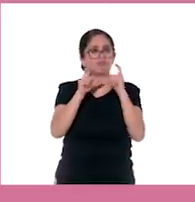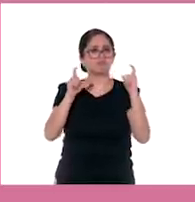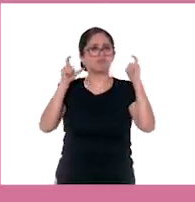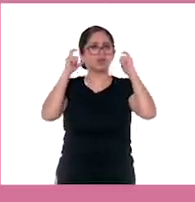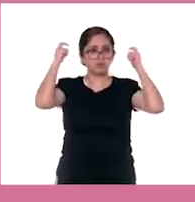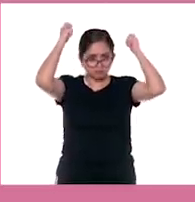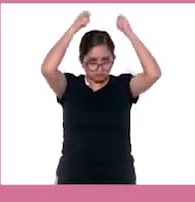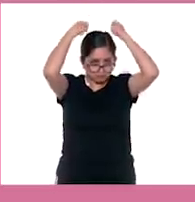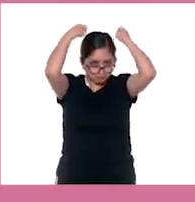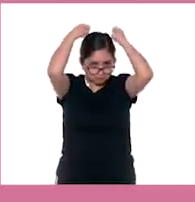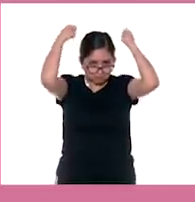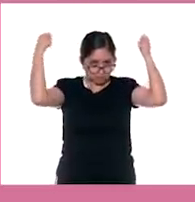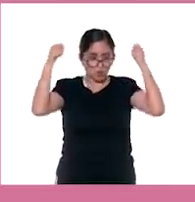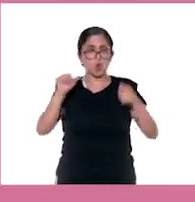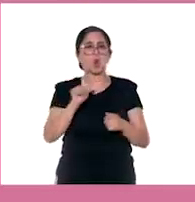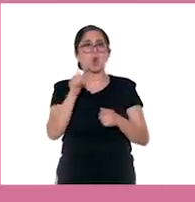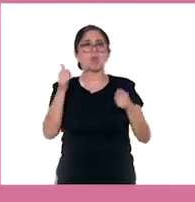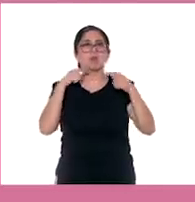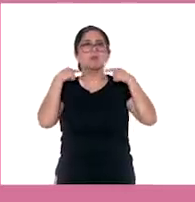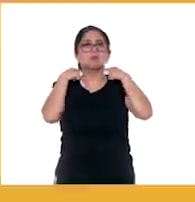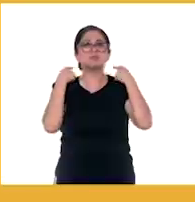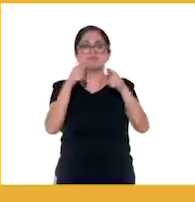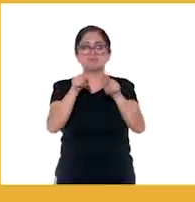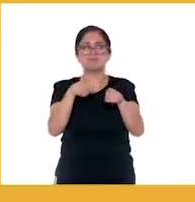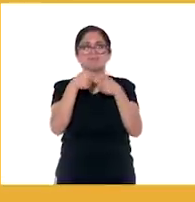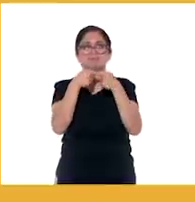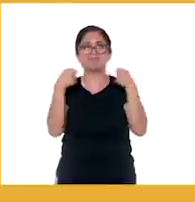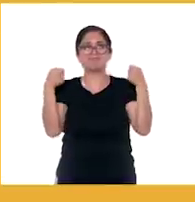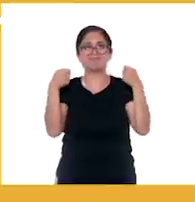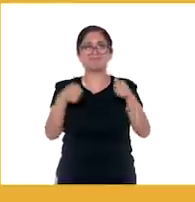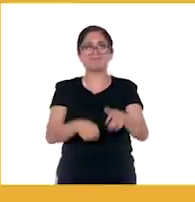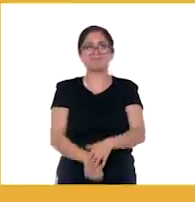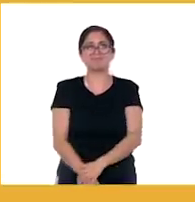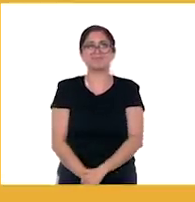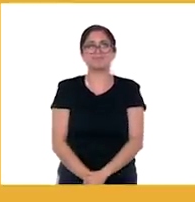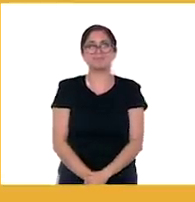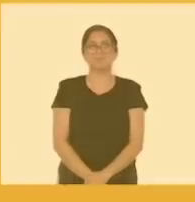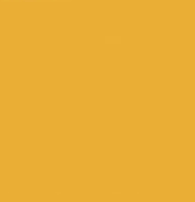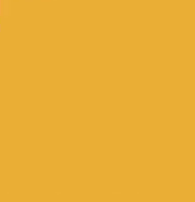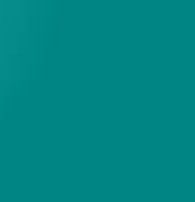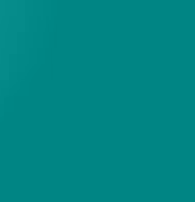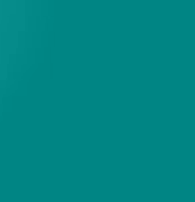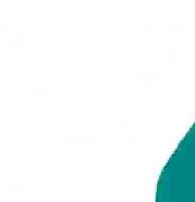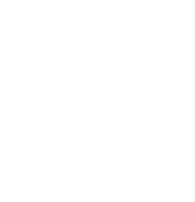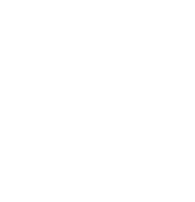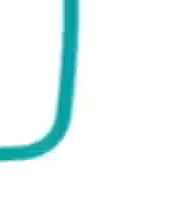cuerdas sobre tu cabeza y alrededor de tu cuello. 7. La huele.